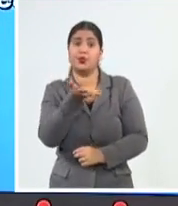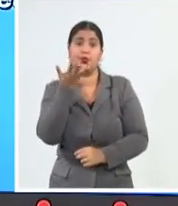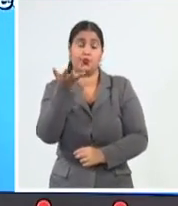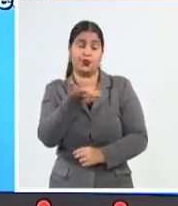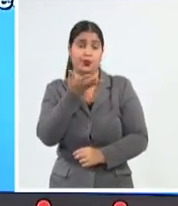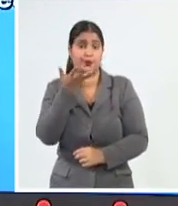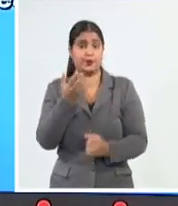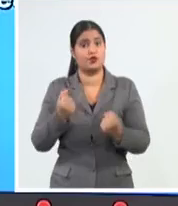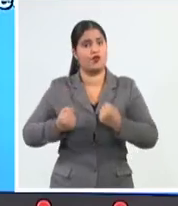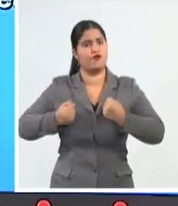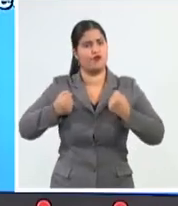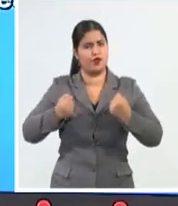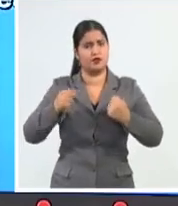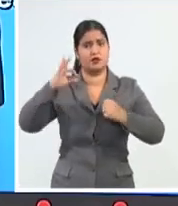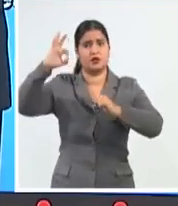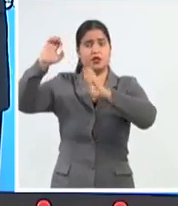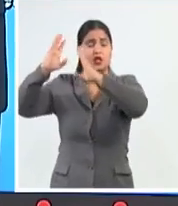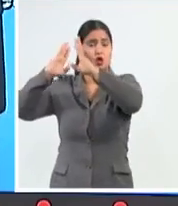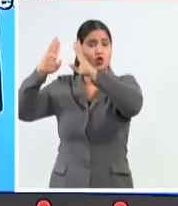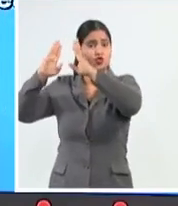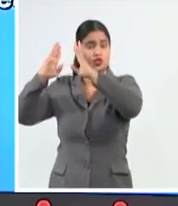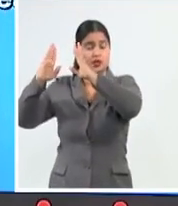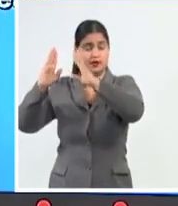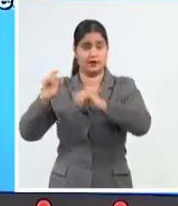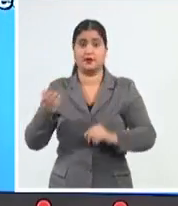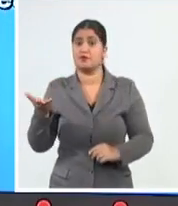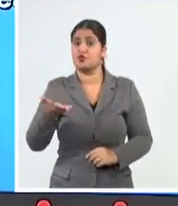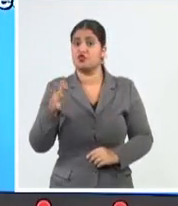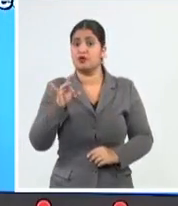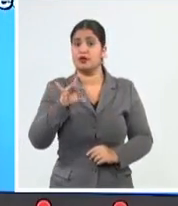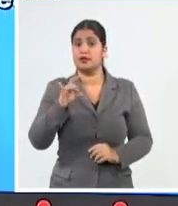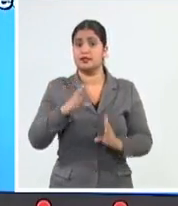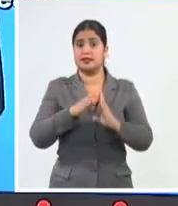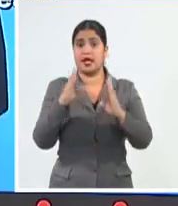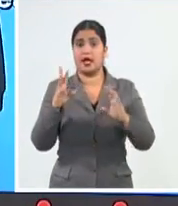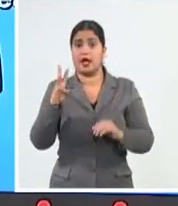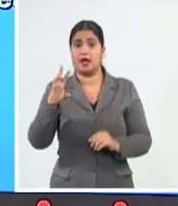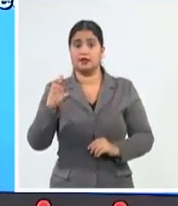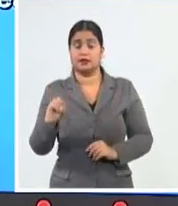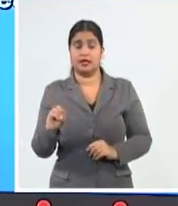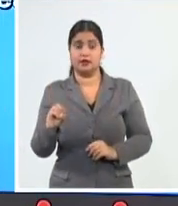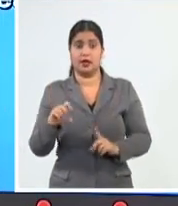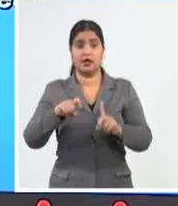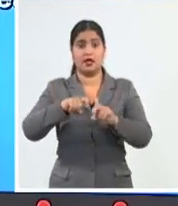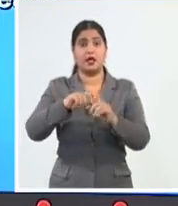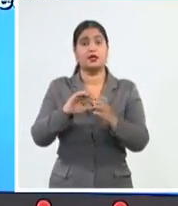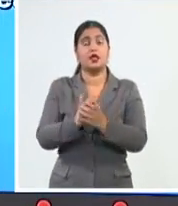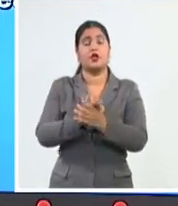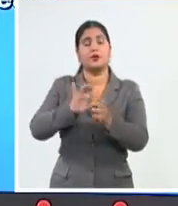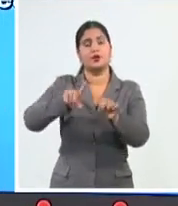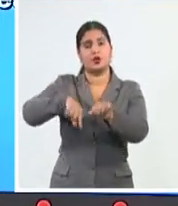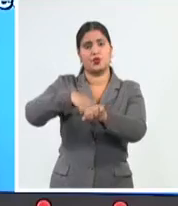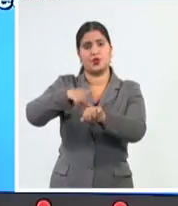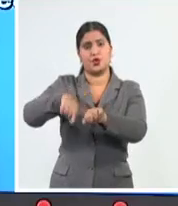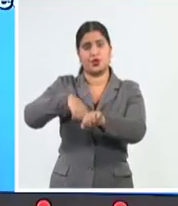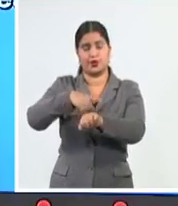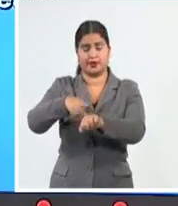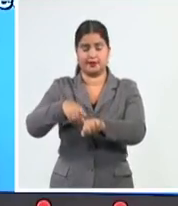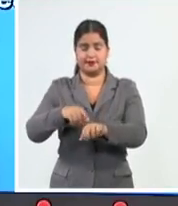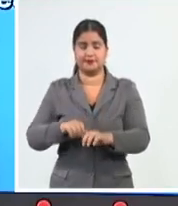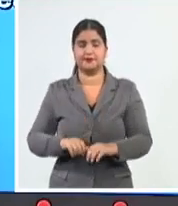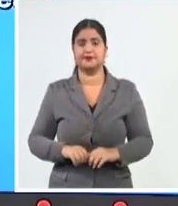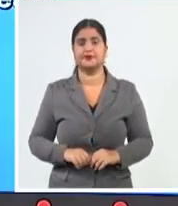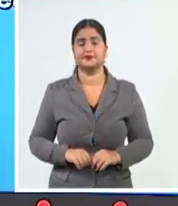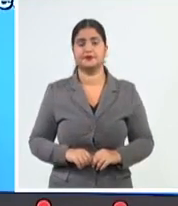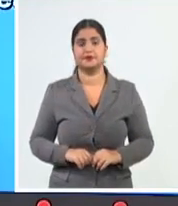al sur en el occidente. Velocidades entre 15 y 30 kilómetros por hora pueden ser superiores en zonas de la costa norte occidental.